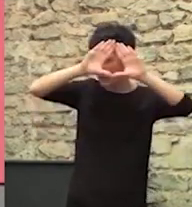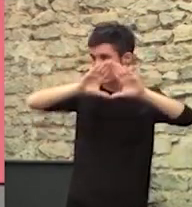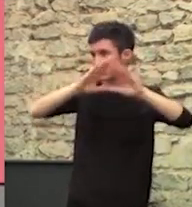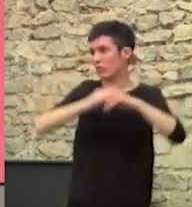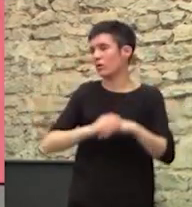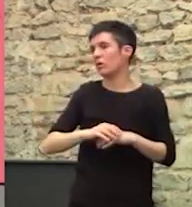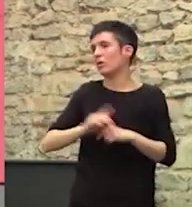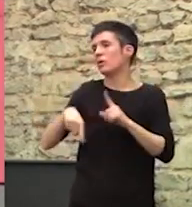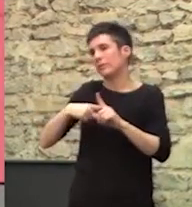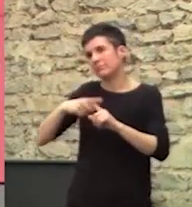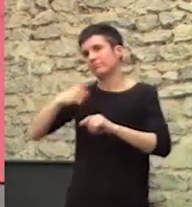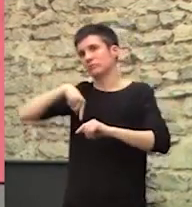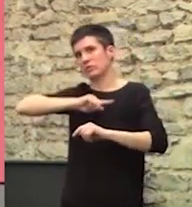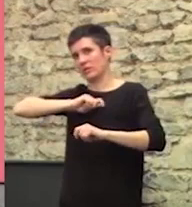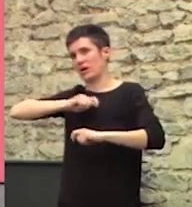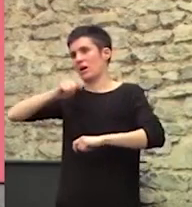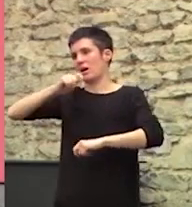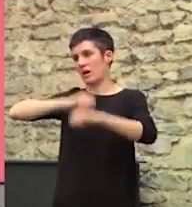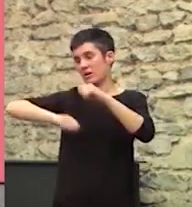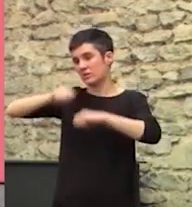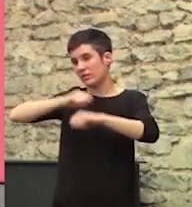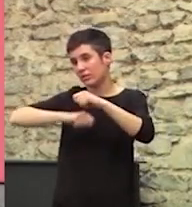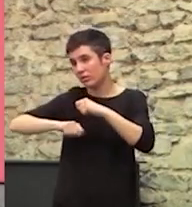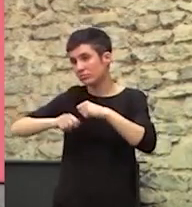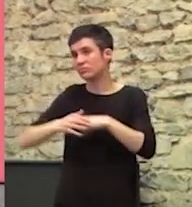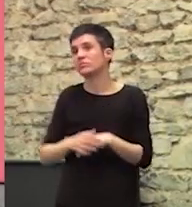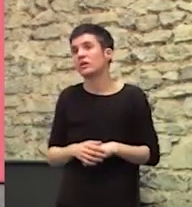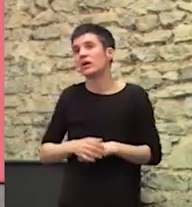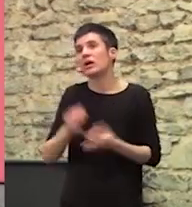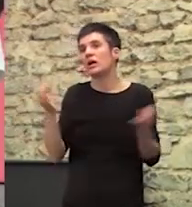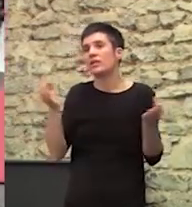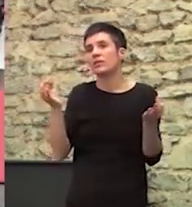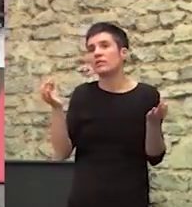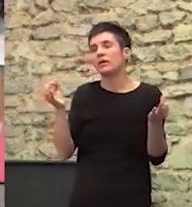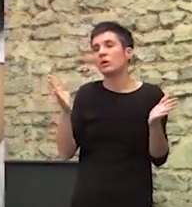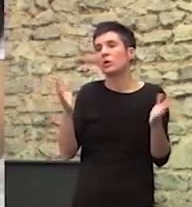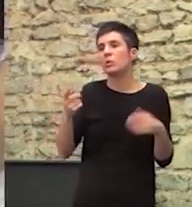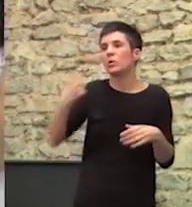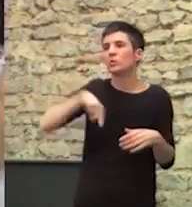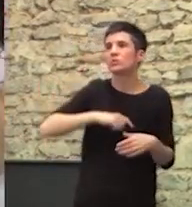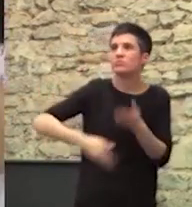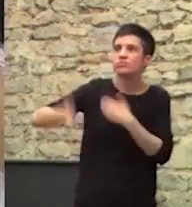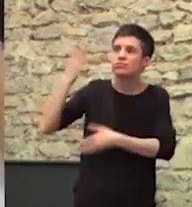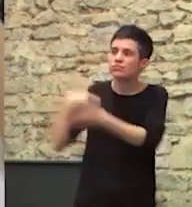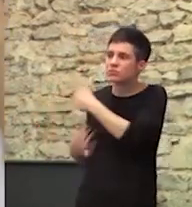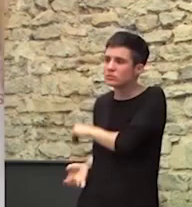nuestra asociación Tenemos que empezar Por el inicio Nuestro inicio